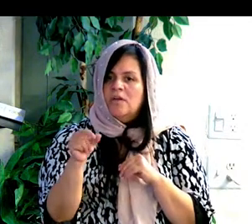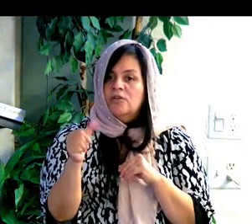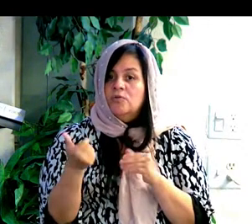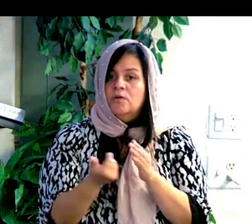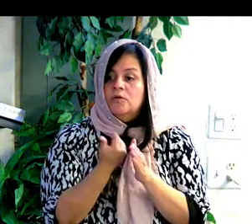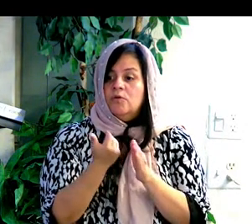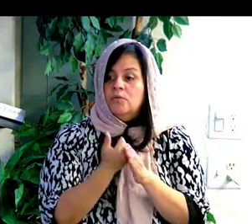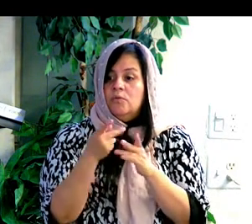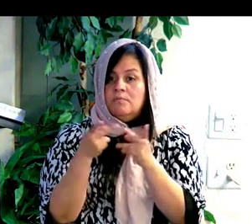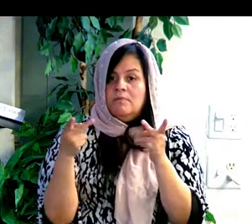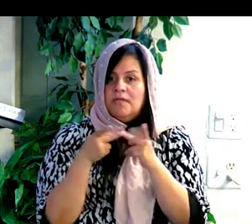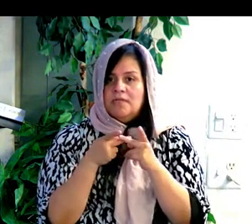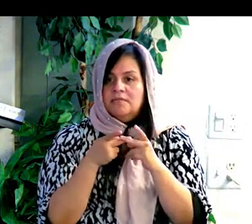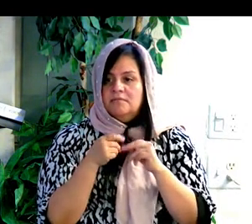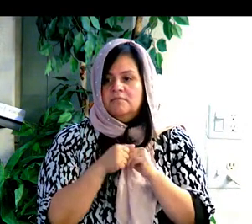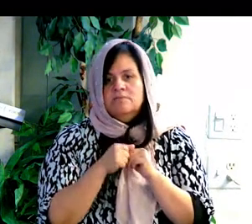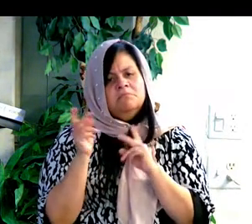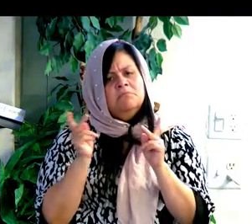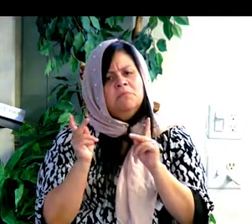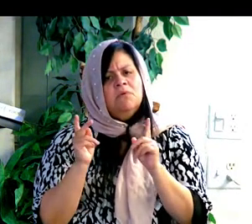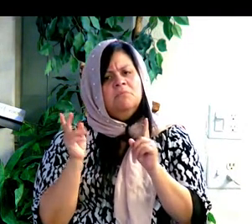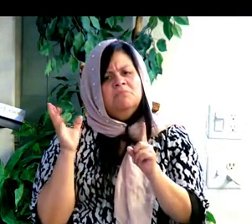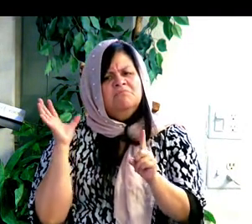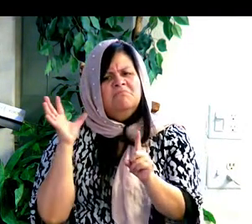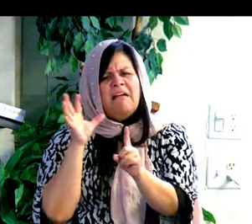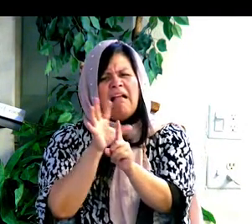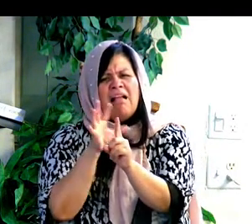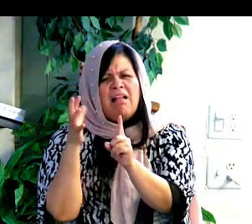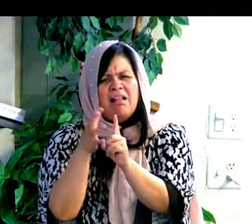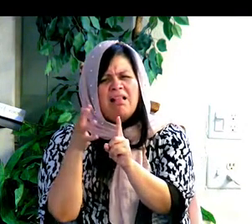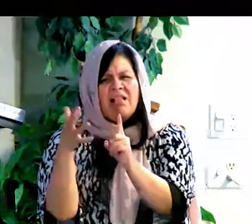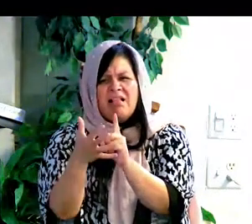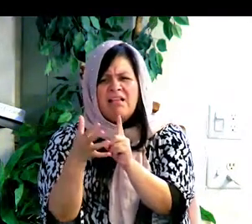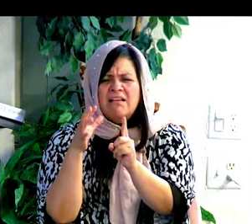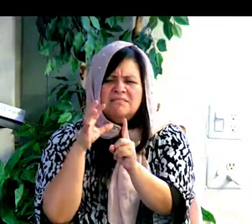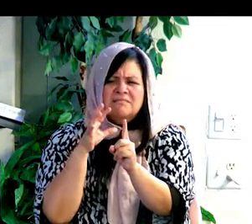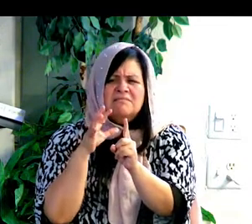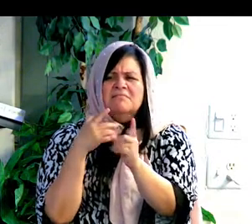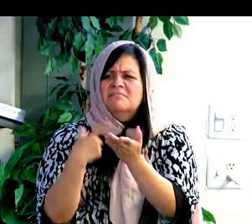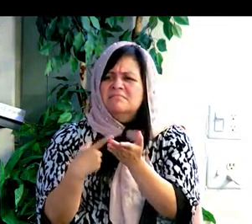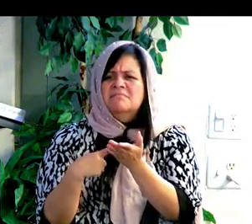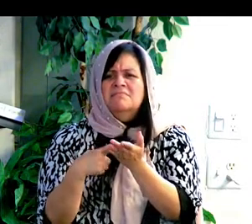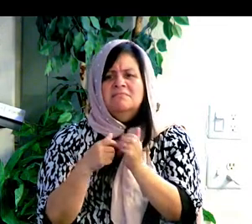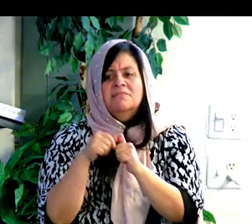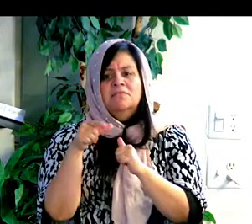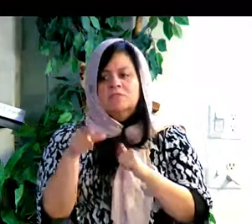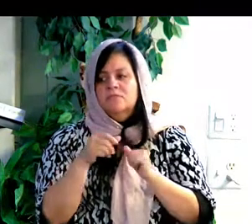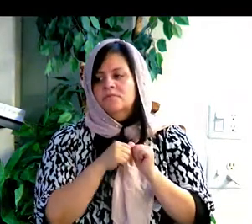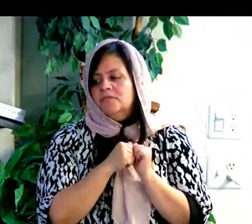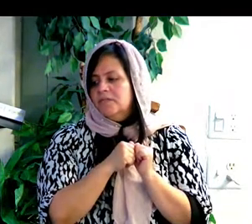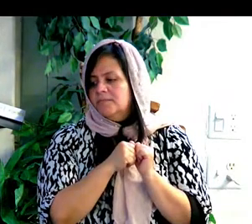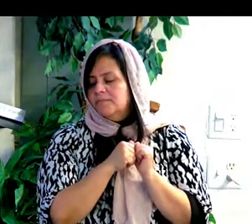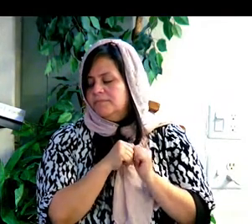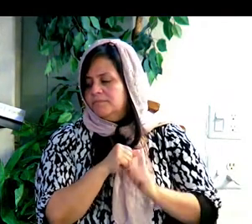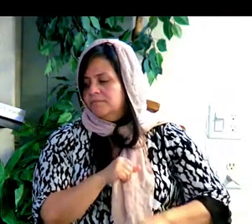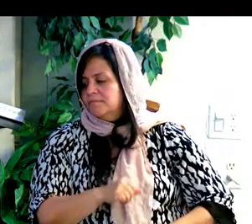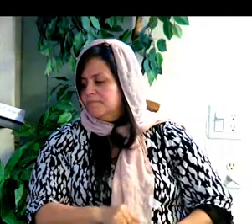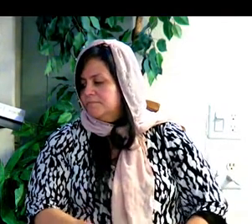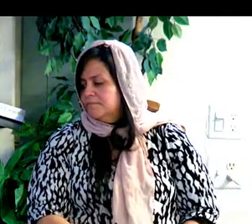Again, the crowds gathered around him, and again, as usual, he taught them. Marcos capítulo 10, versículo 1.